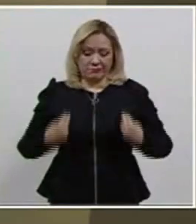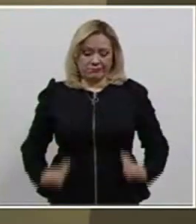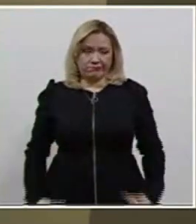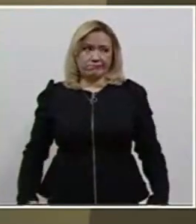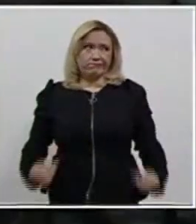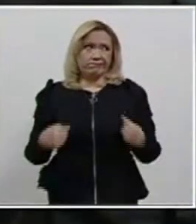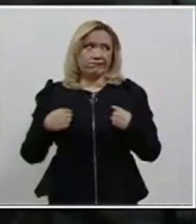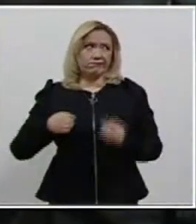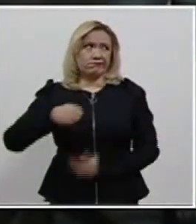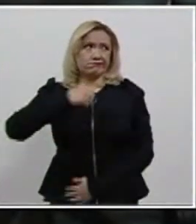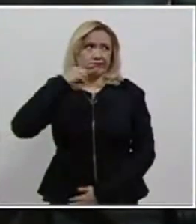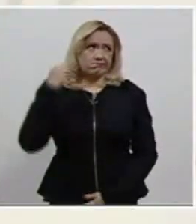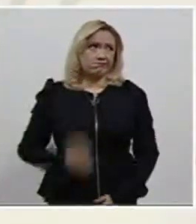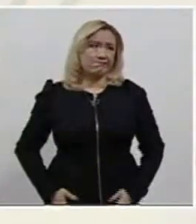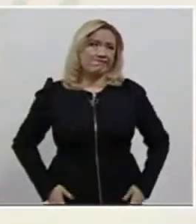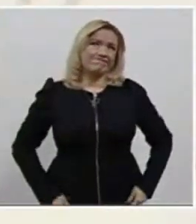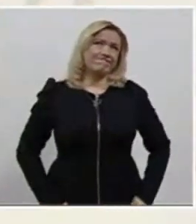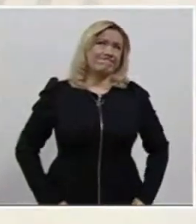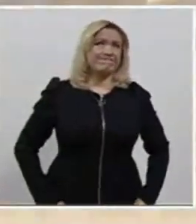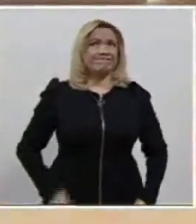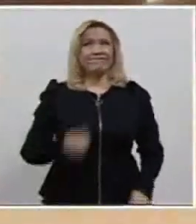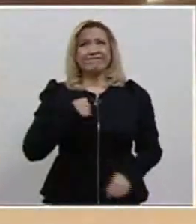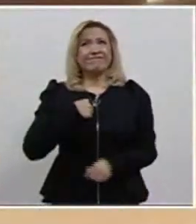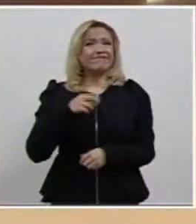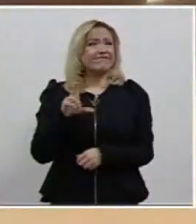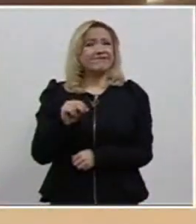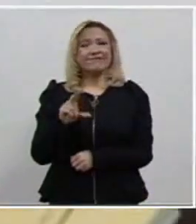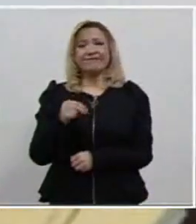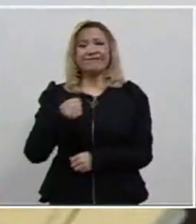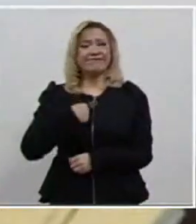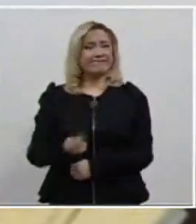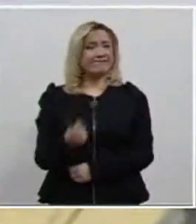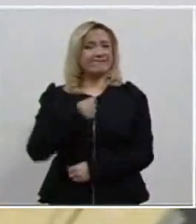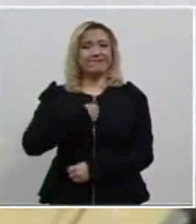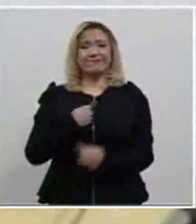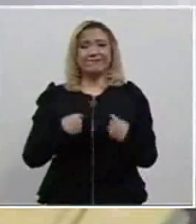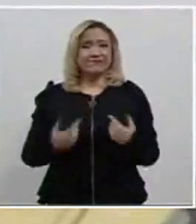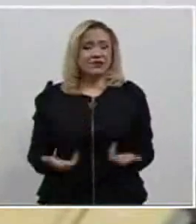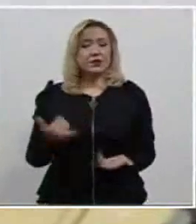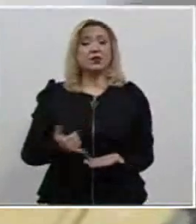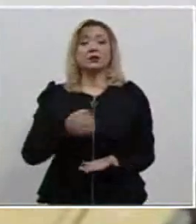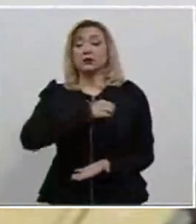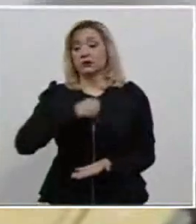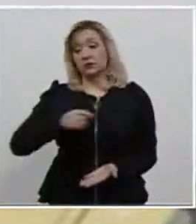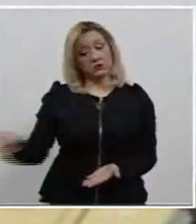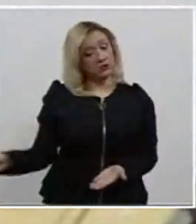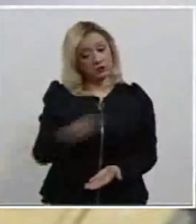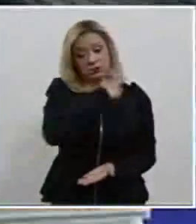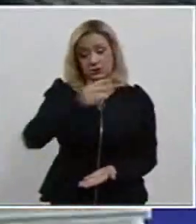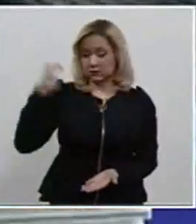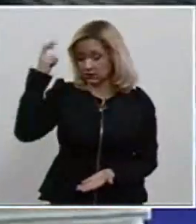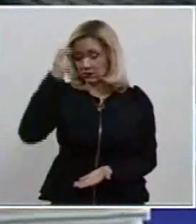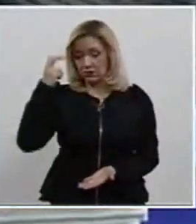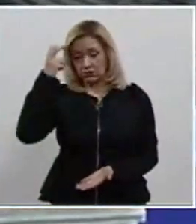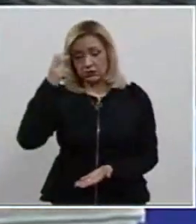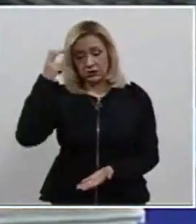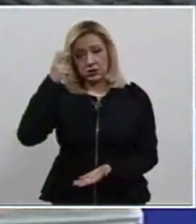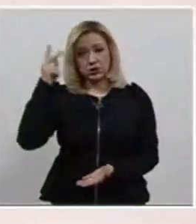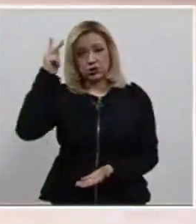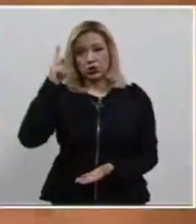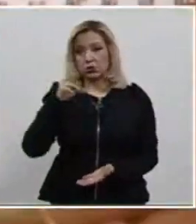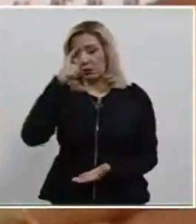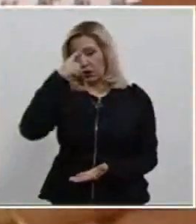nacimiento y no el de su identidad, hasta la obligación de acudir a terapias psicológicas para permitirle el ingreso a las